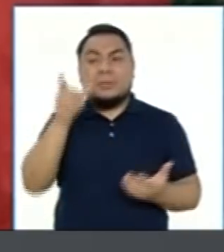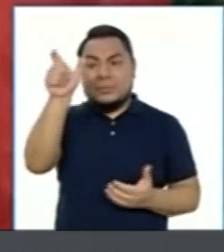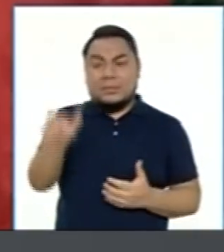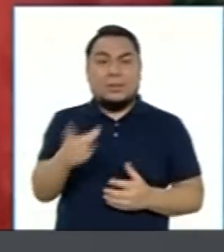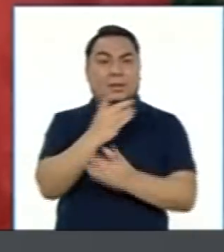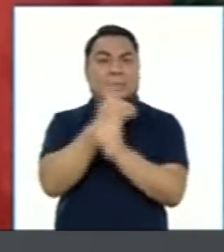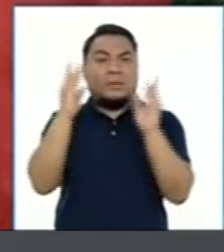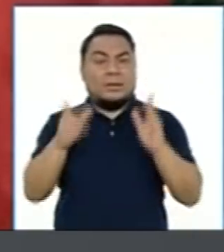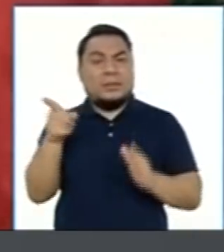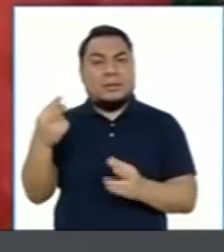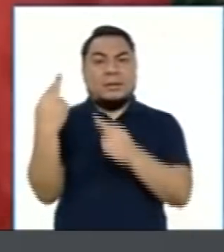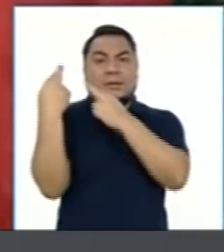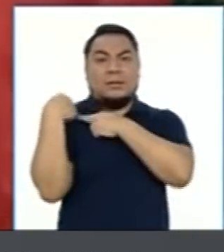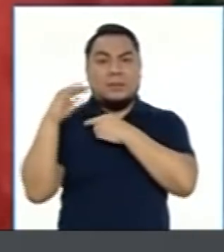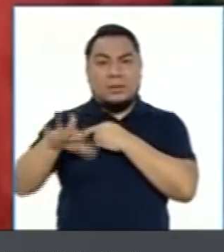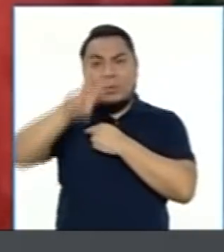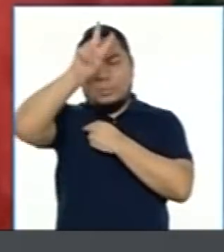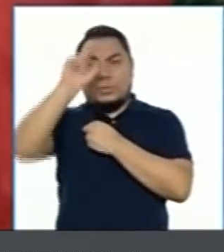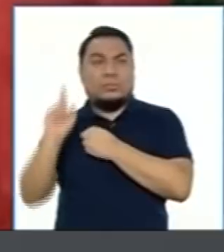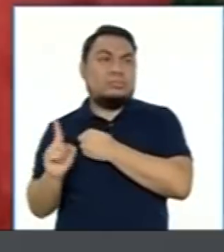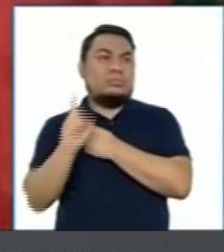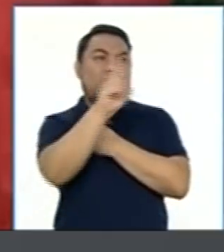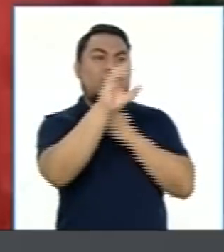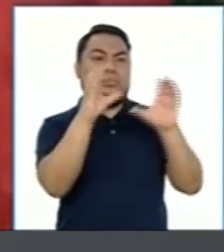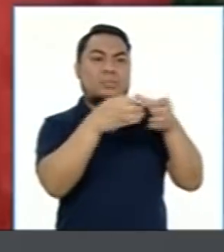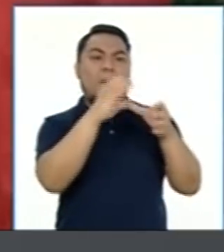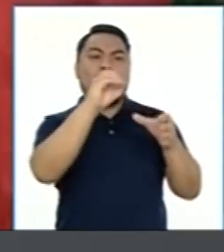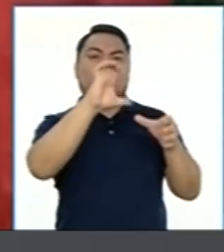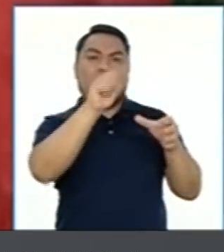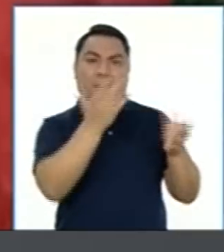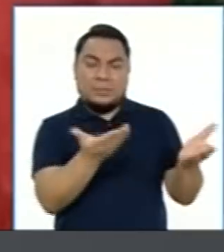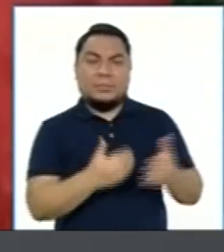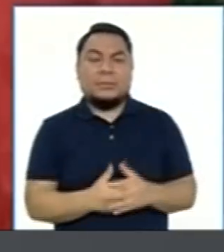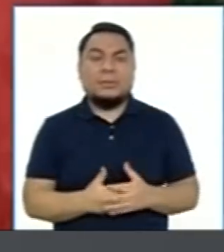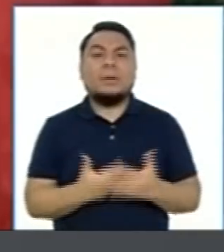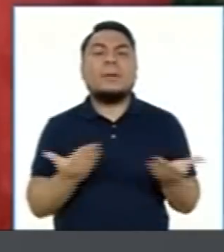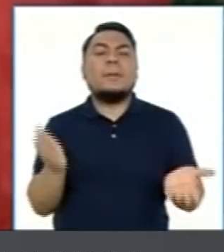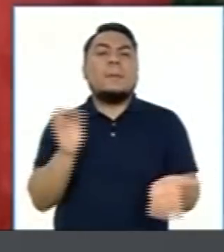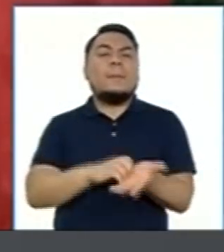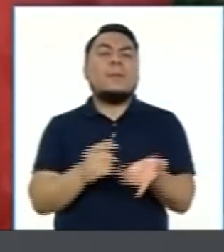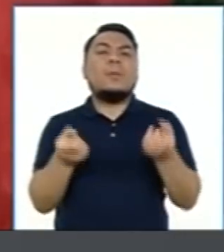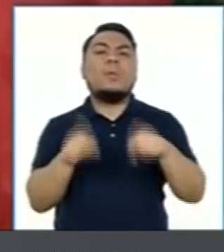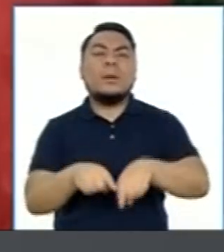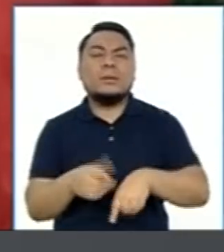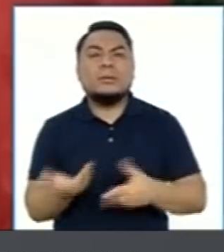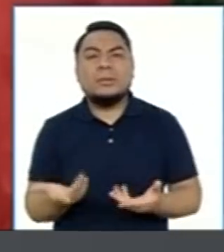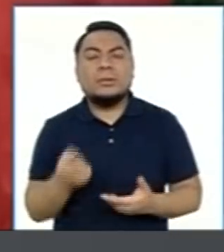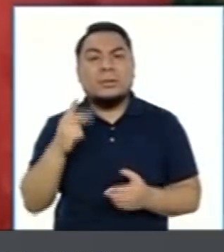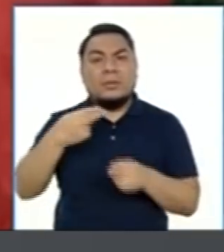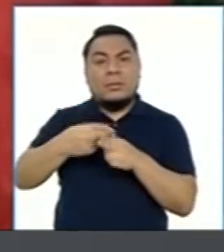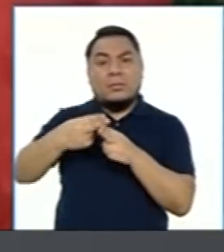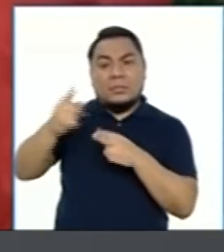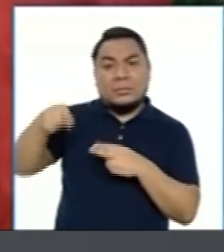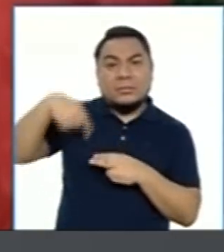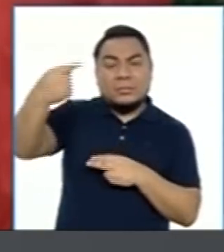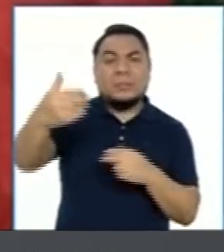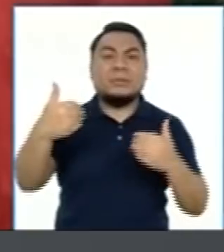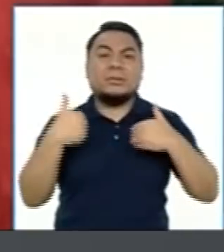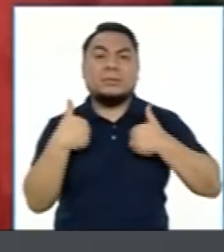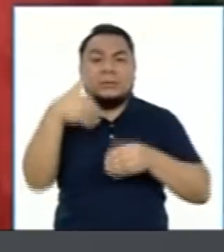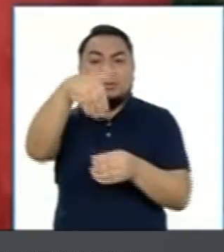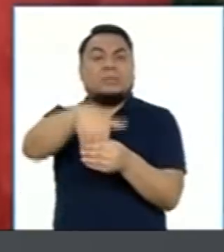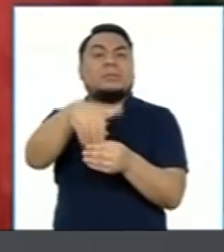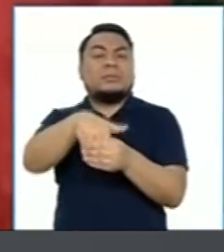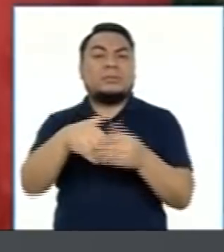demócrata que represente al Perú en estas circunstancias. Más aún cuando estamos próximos a tener